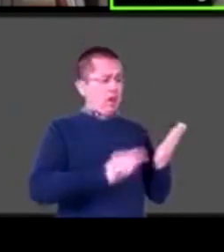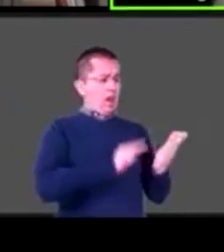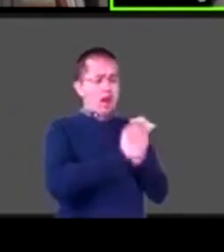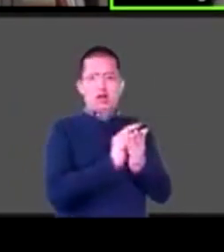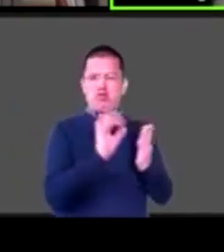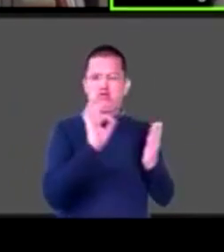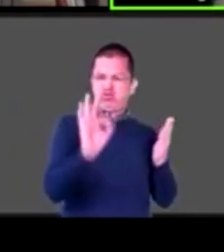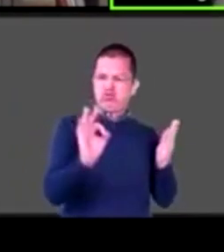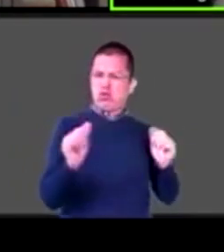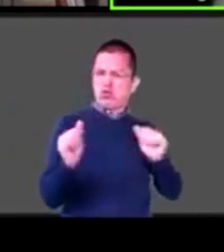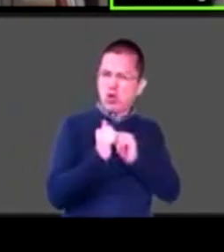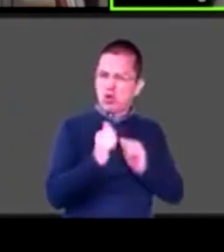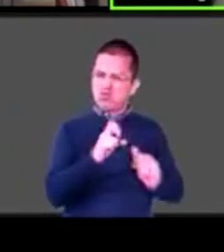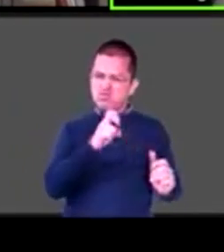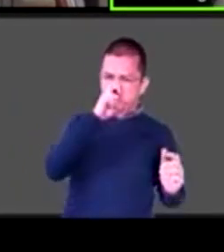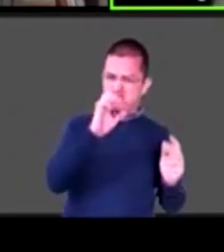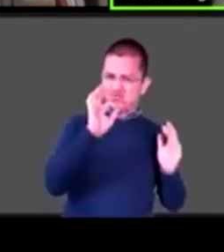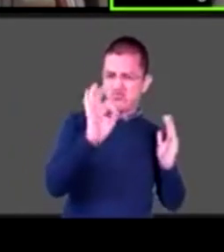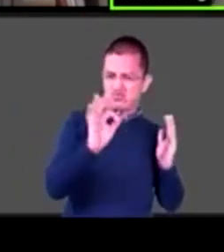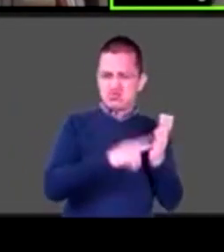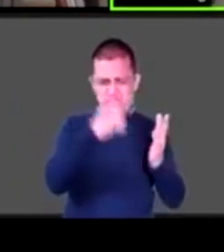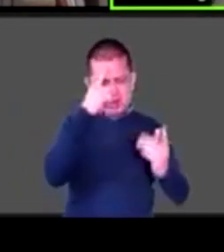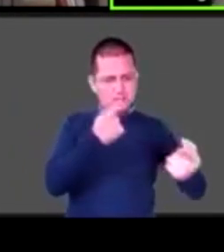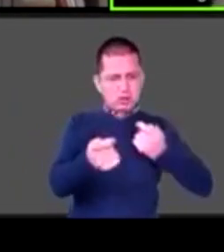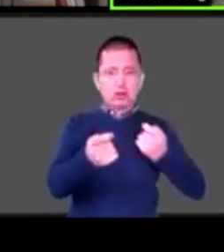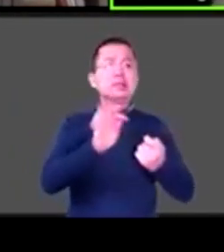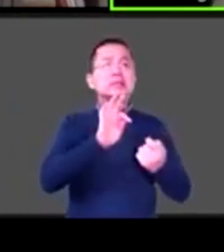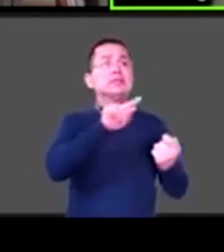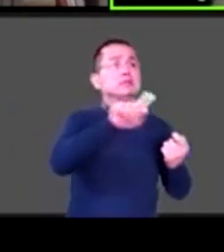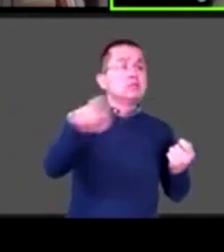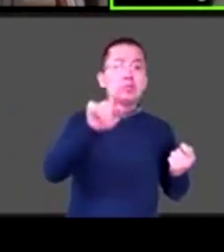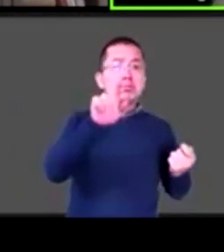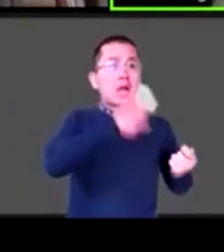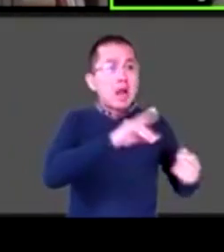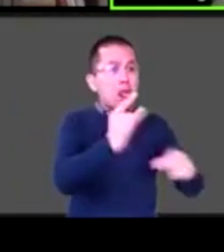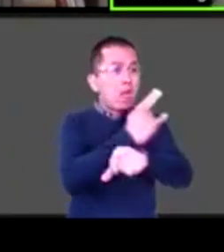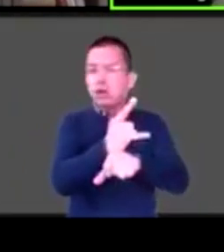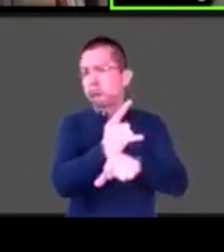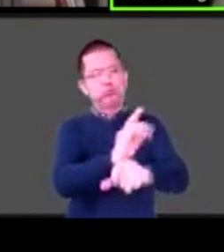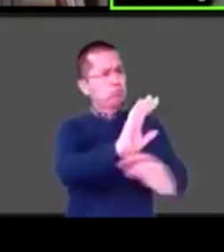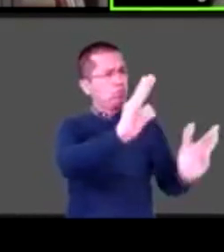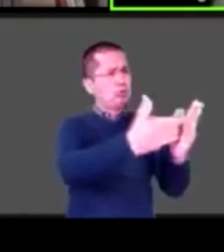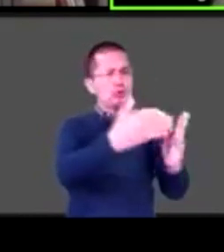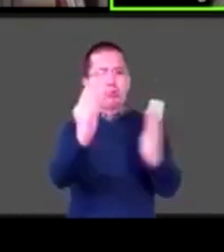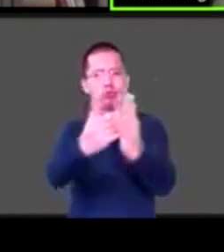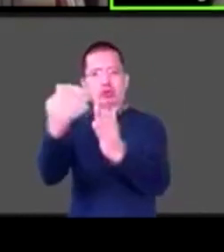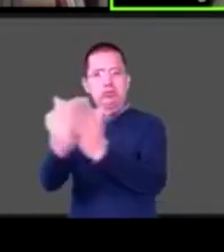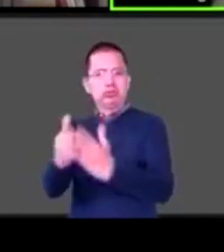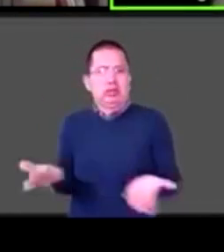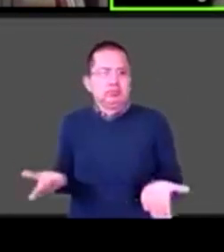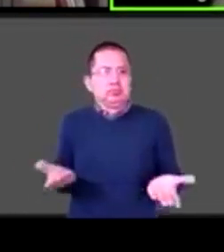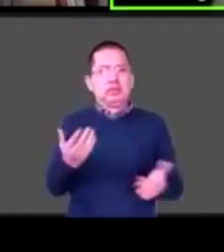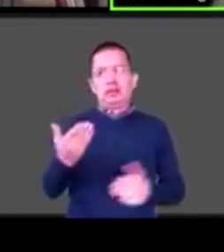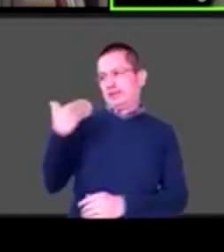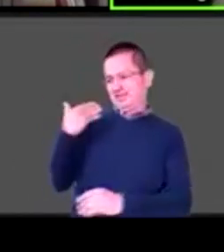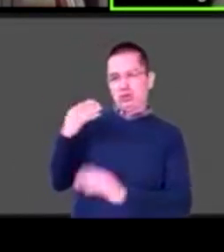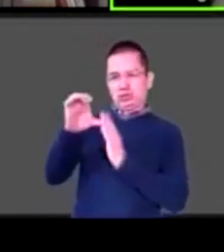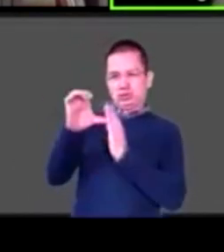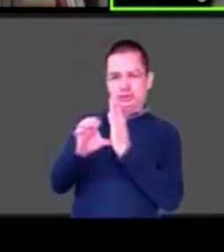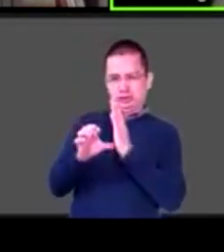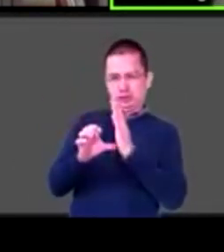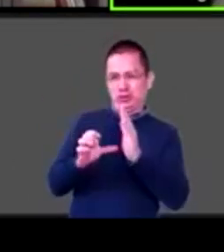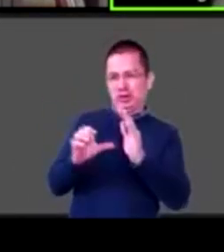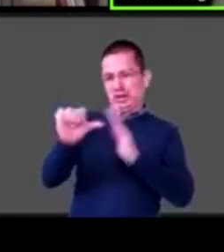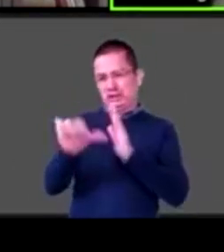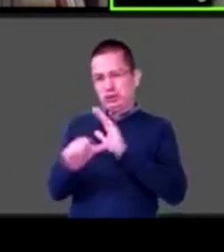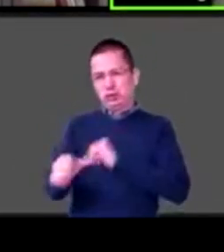multado quien no lo haga, etcétera. Y después, pues, hacer realidad el tercero constitucional que acaban de cambiar y que de veras todos los niños